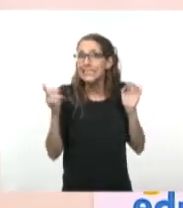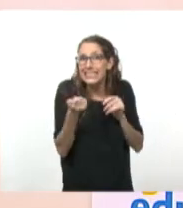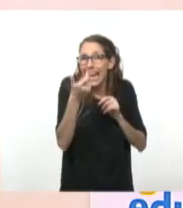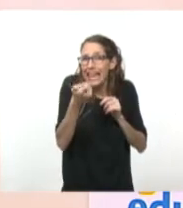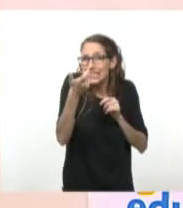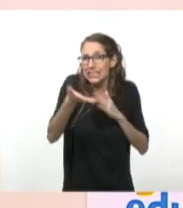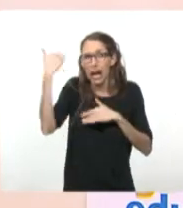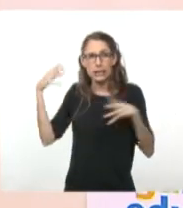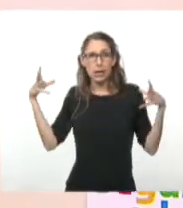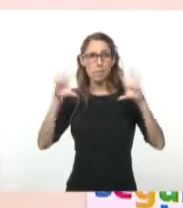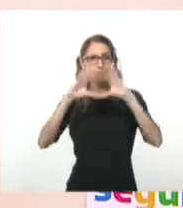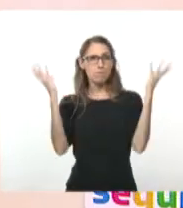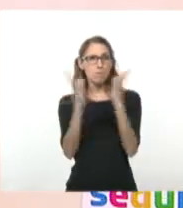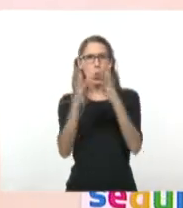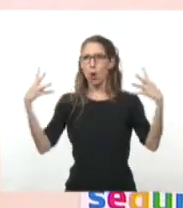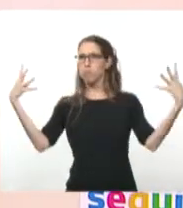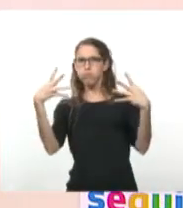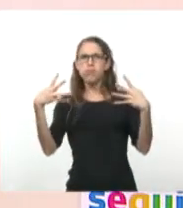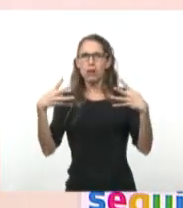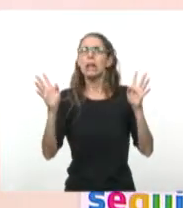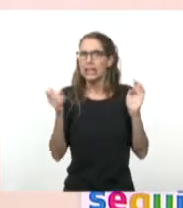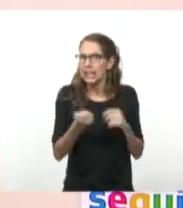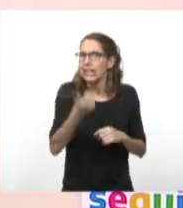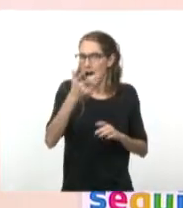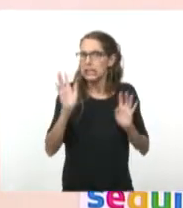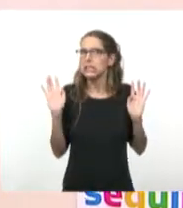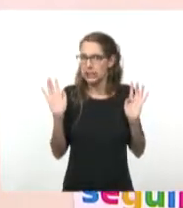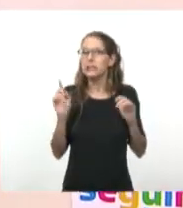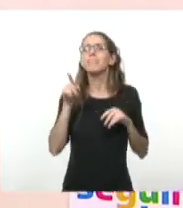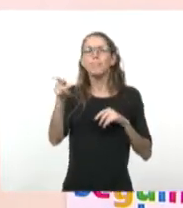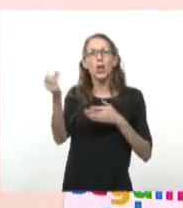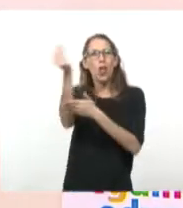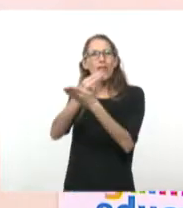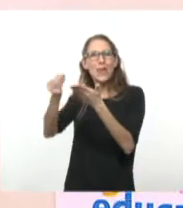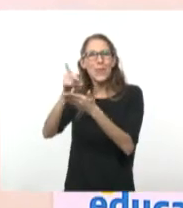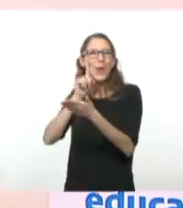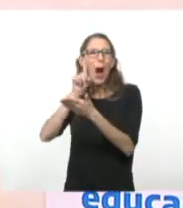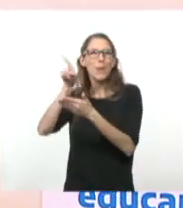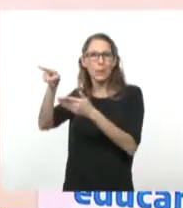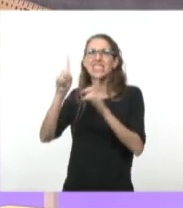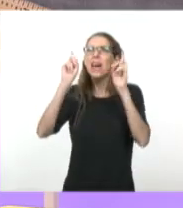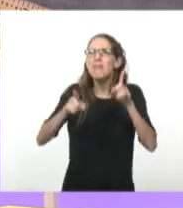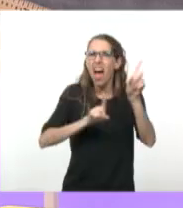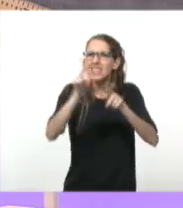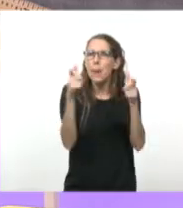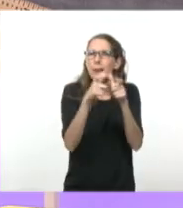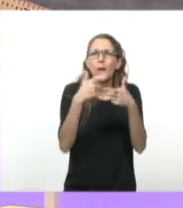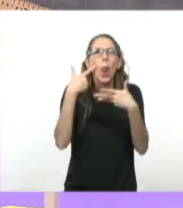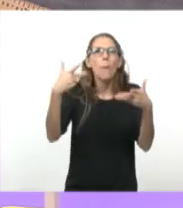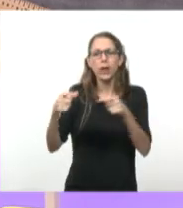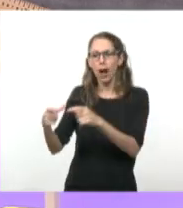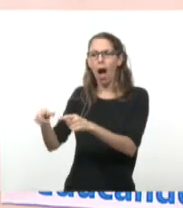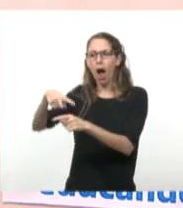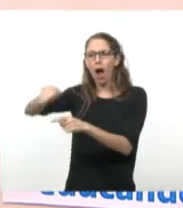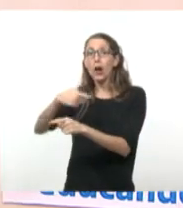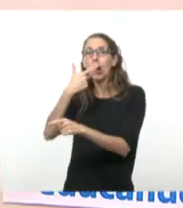sentados sobre los misiles, ¿no? Esto representa un poco el famoso botón rojo que aparece en muchas películas de ¿Cuál fue la reacción de Estados